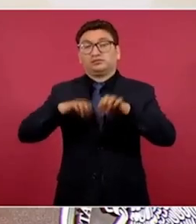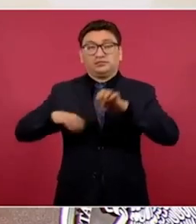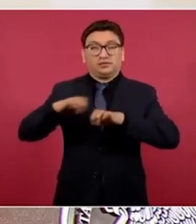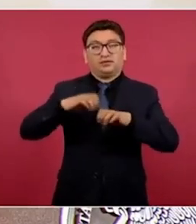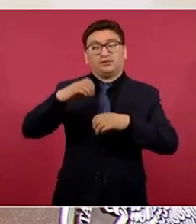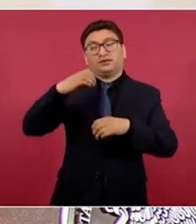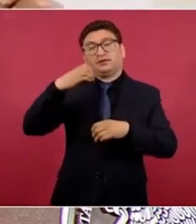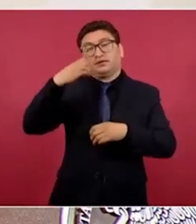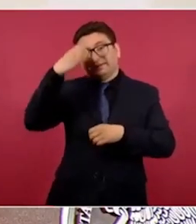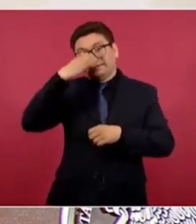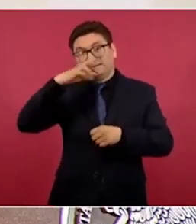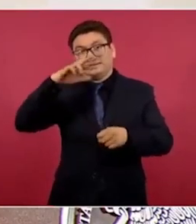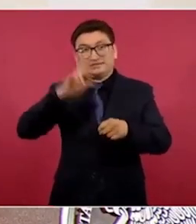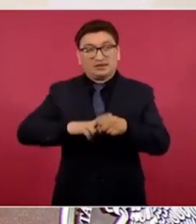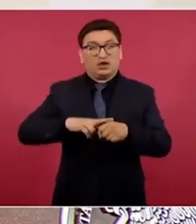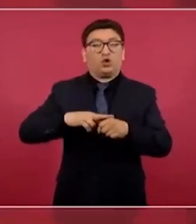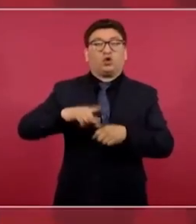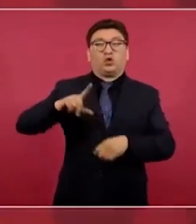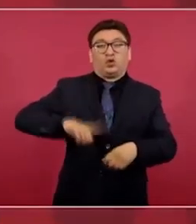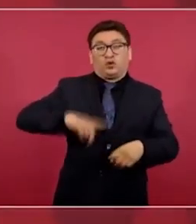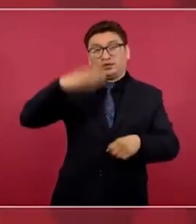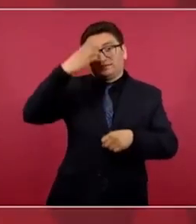va a ser de México.